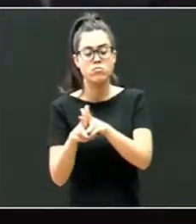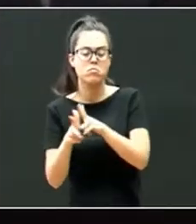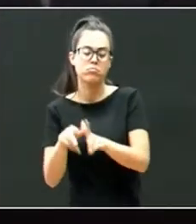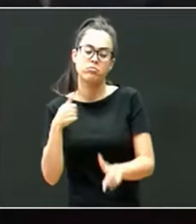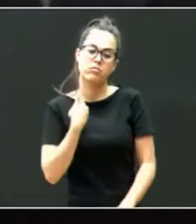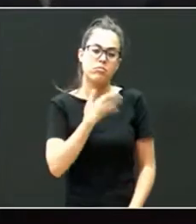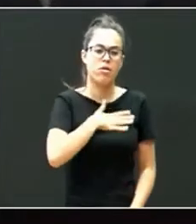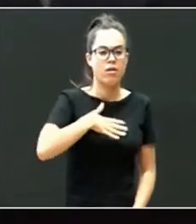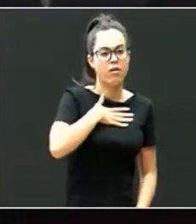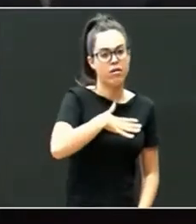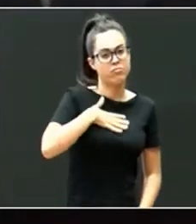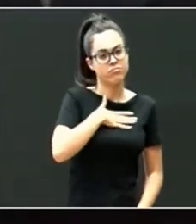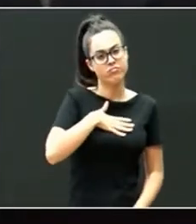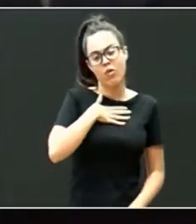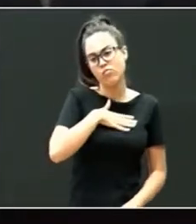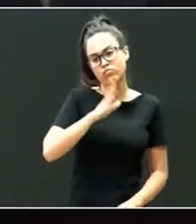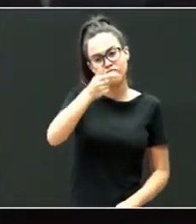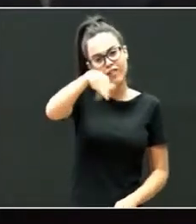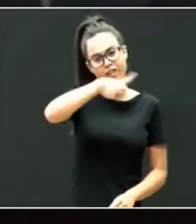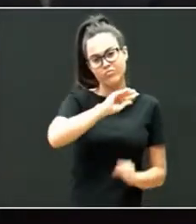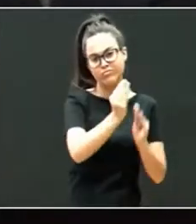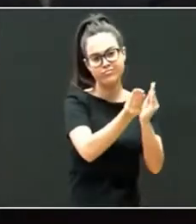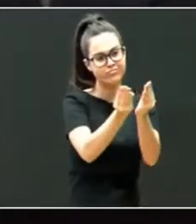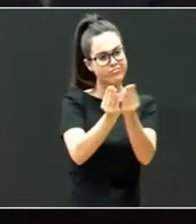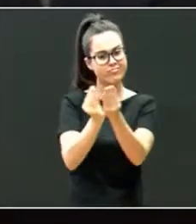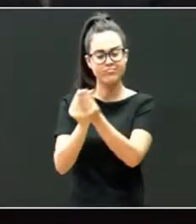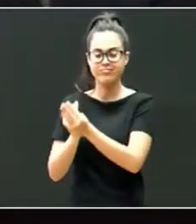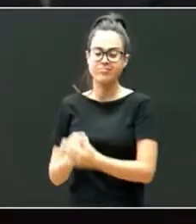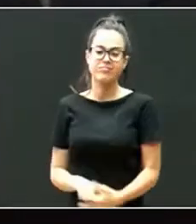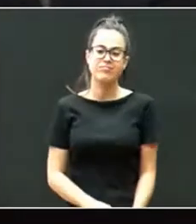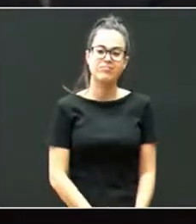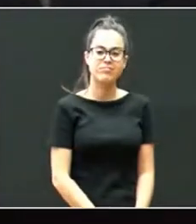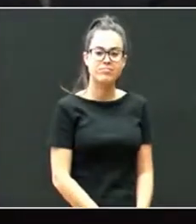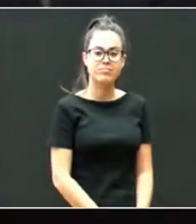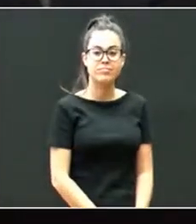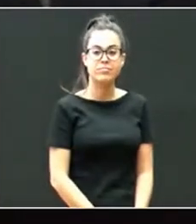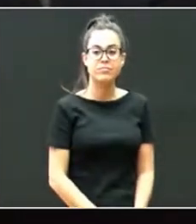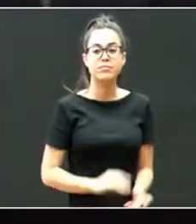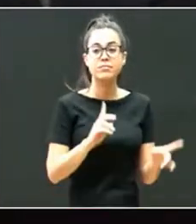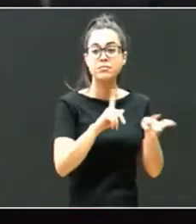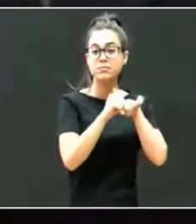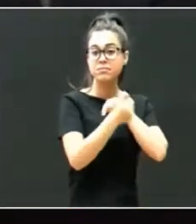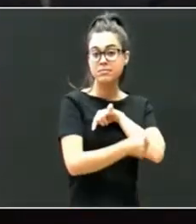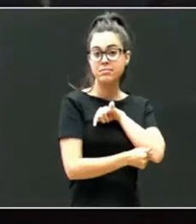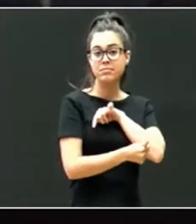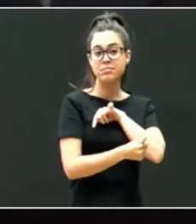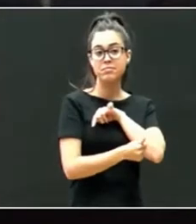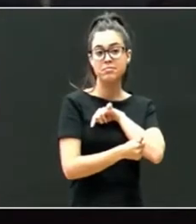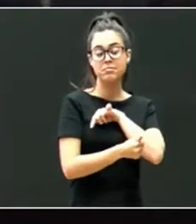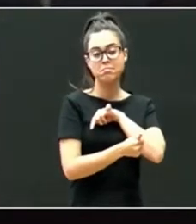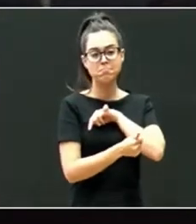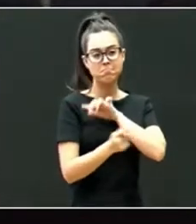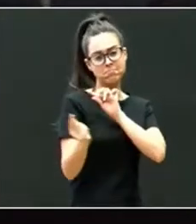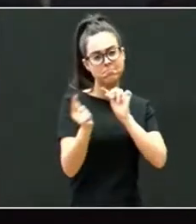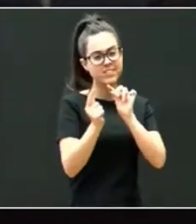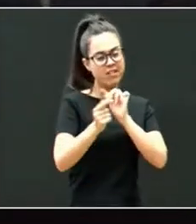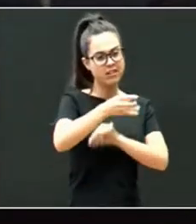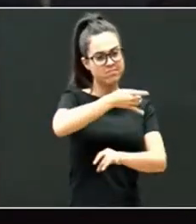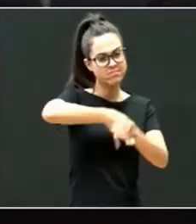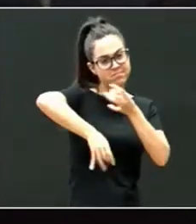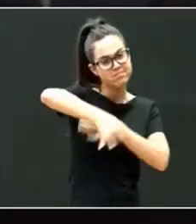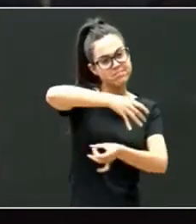un verdadero gusto estar aquí con vosotros y vosotras. Y luego, pues podremos departir ahí en